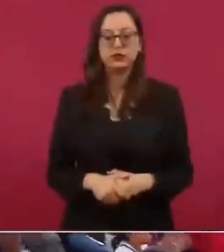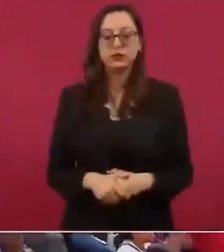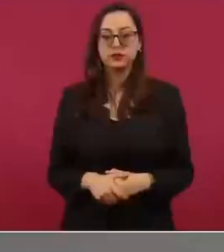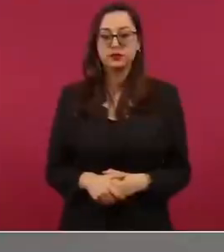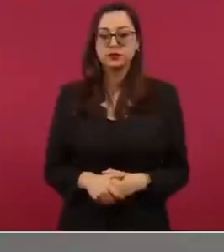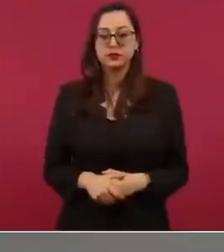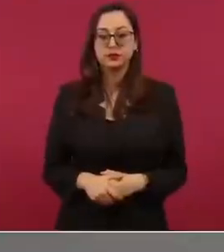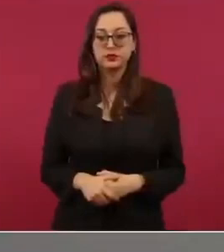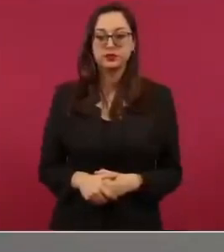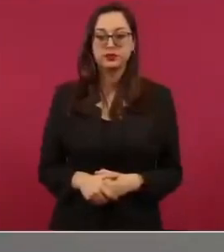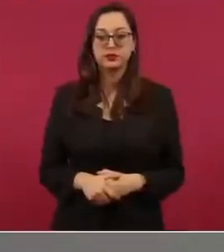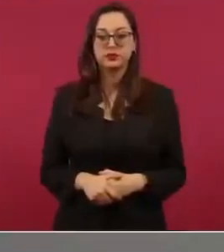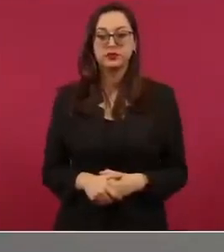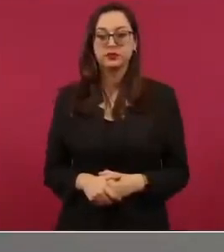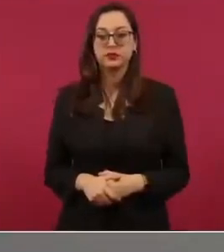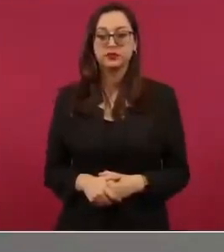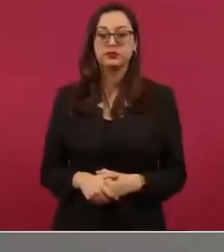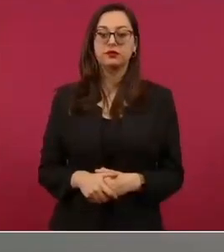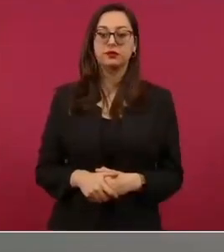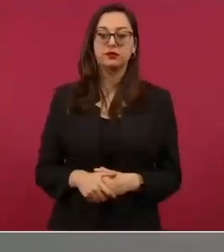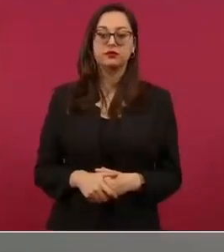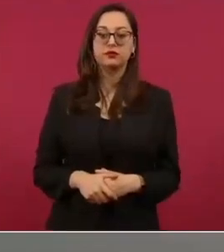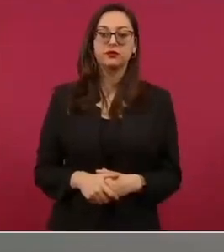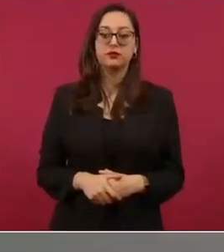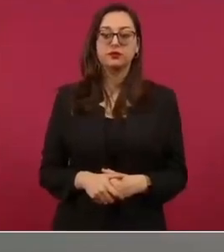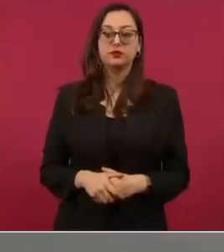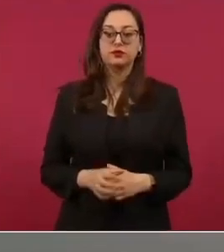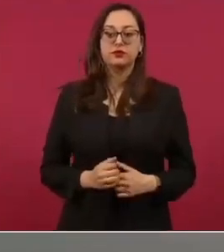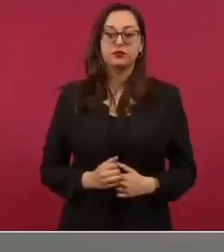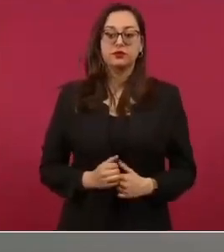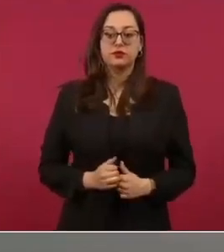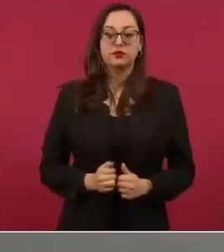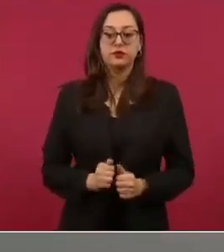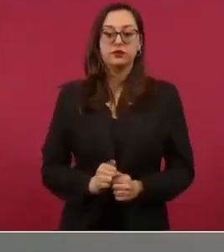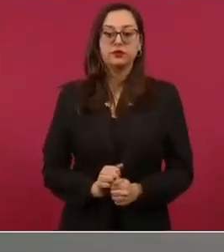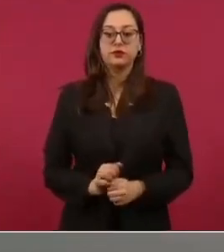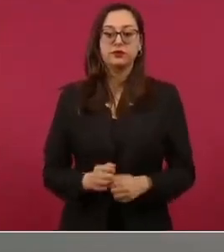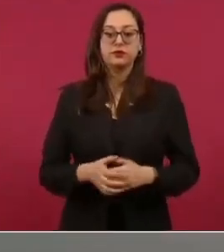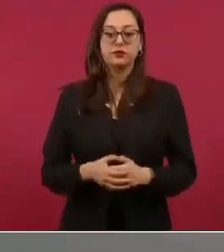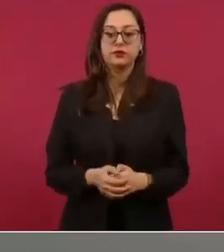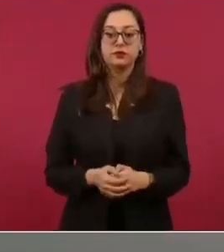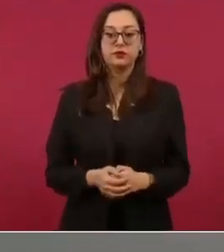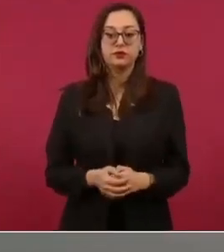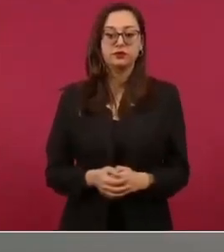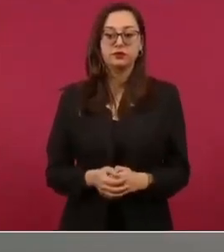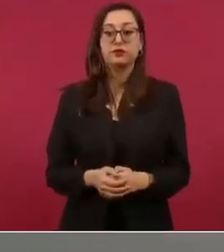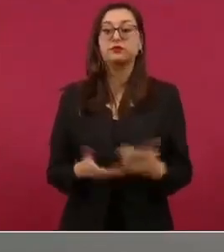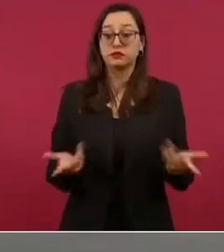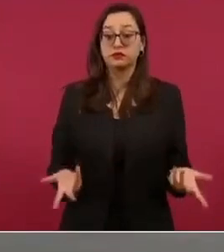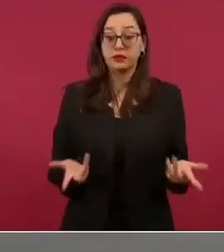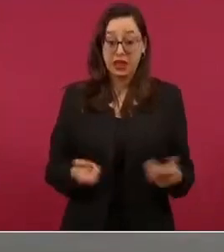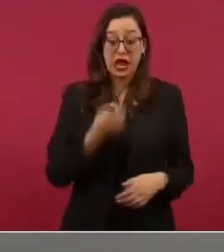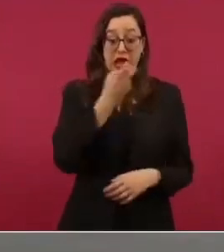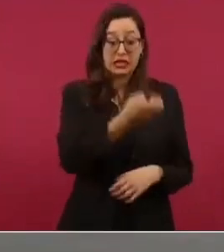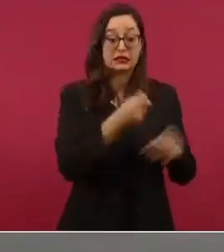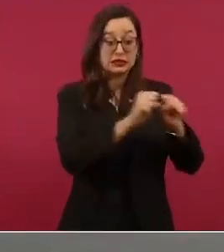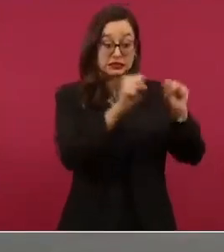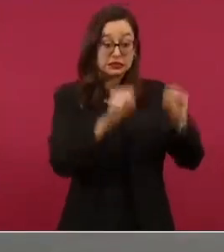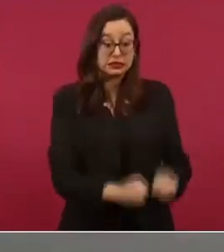asumo el compromiso de extender a todo el país